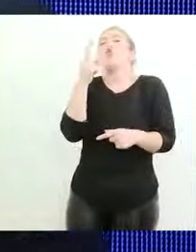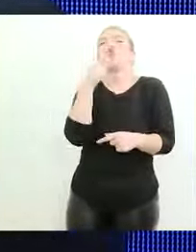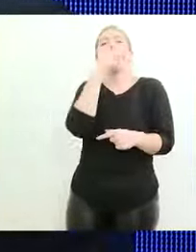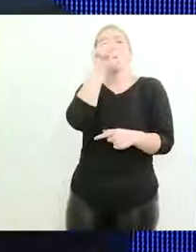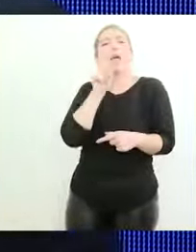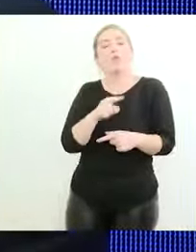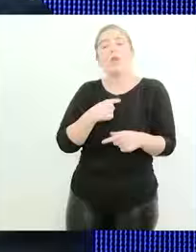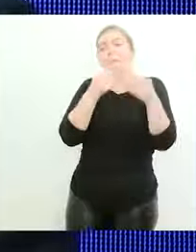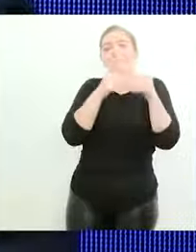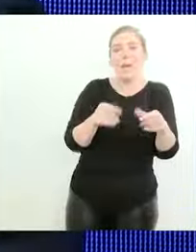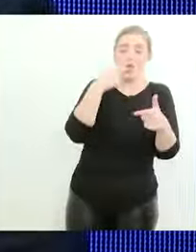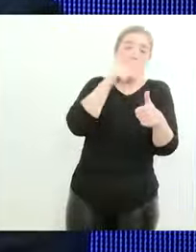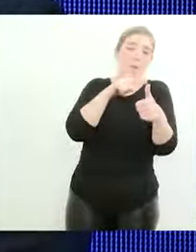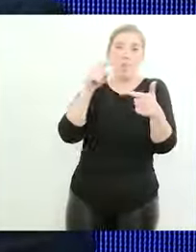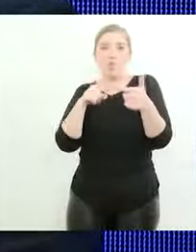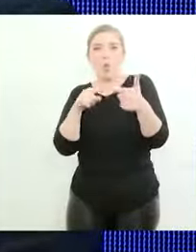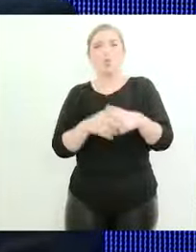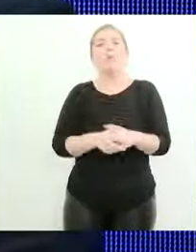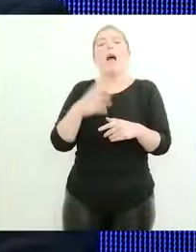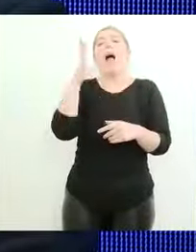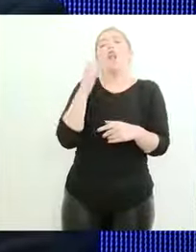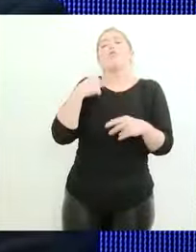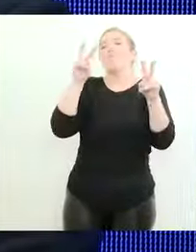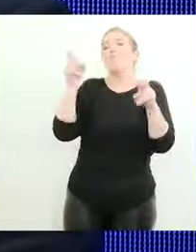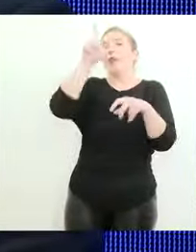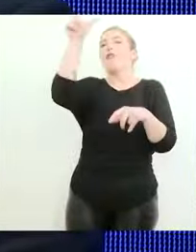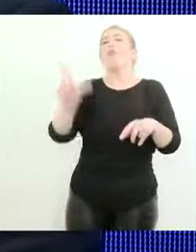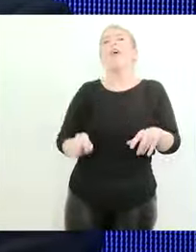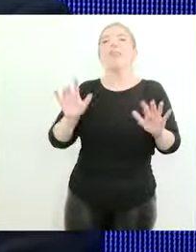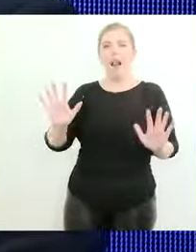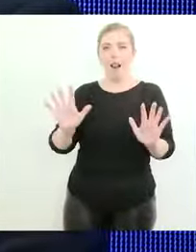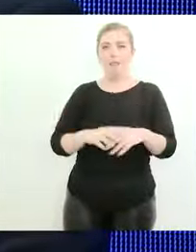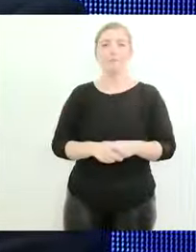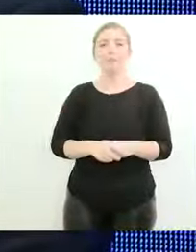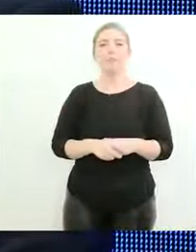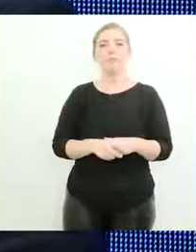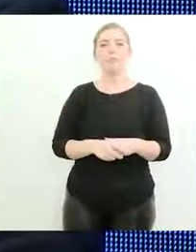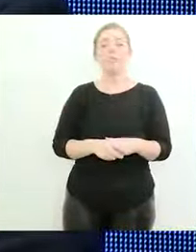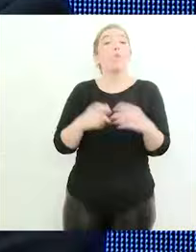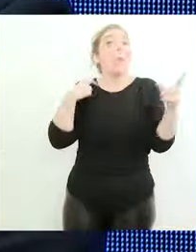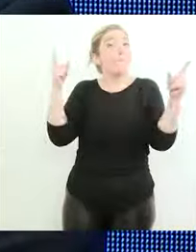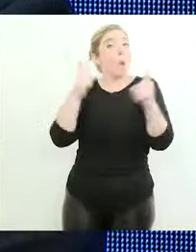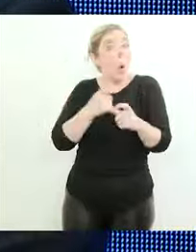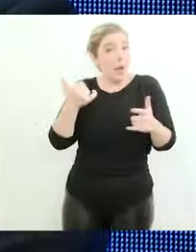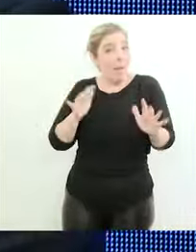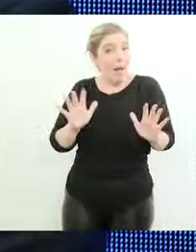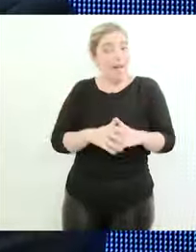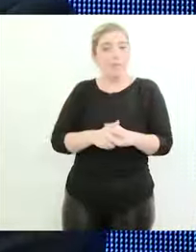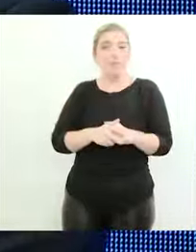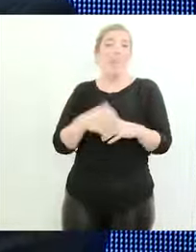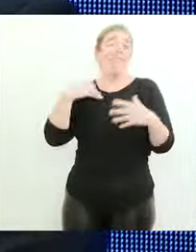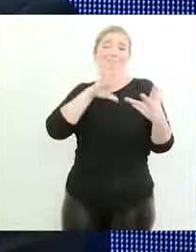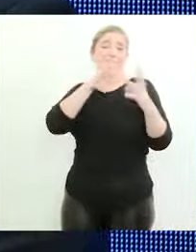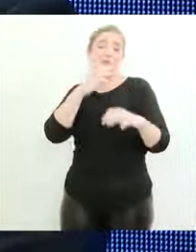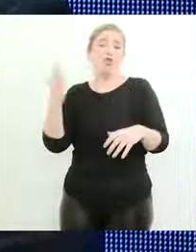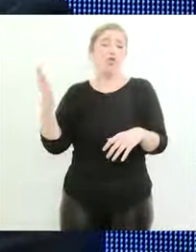voy a empezar con una después con otra dándole un sentido federal y hay una problemática que afecta a todos